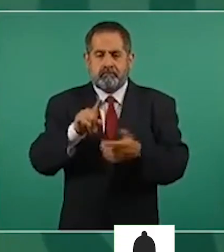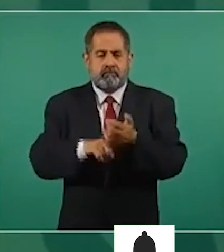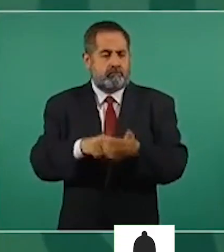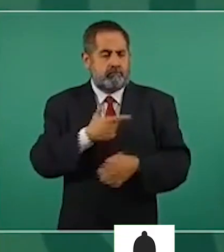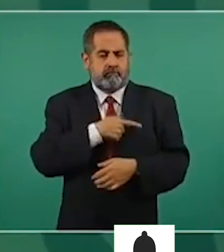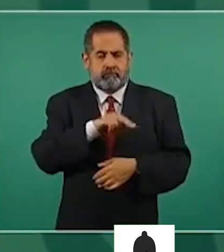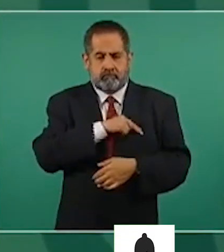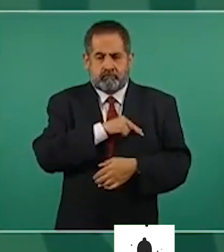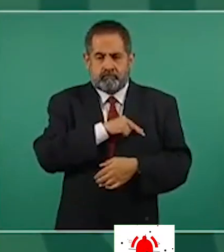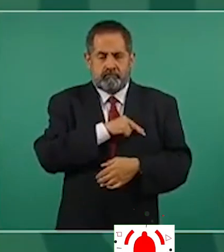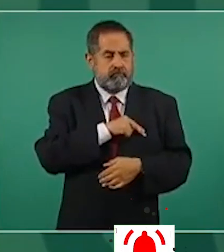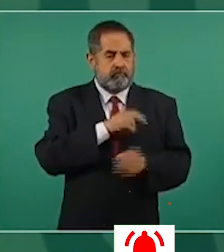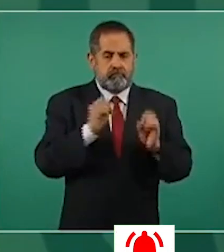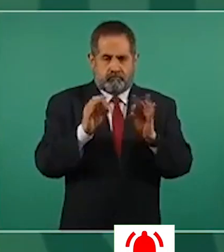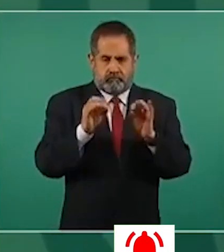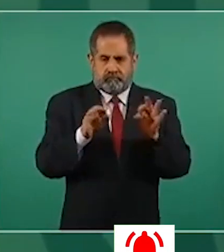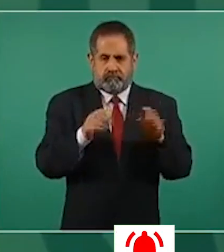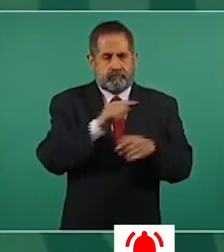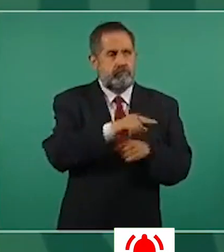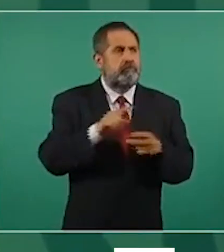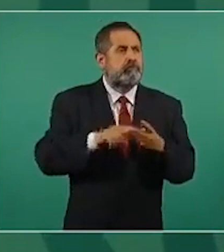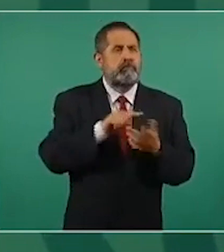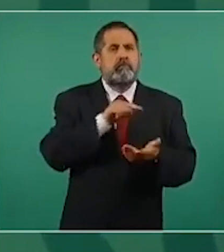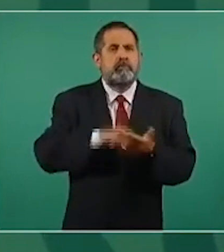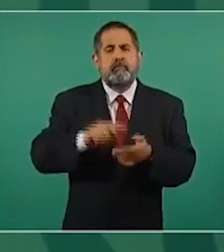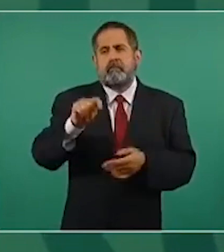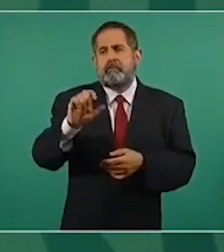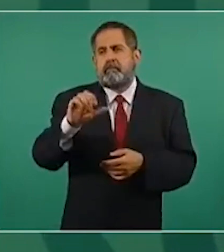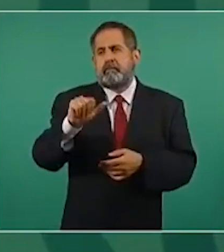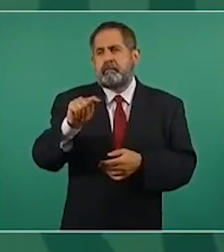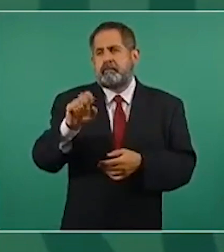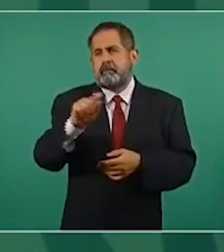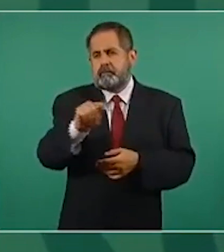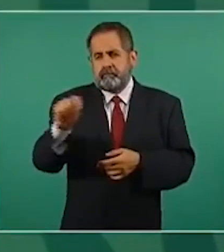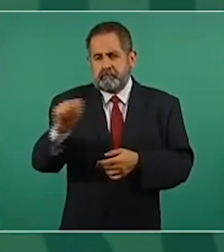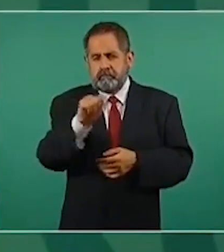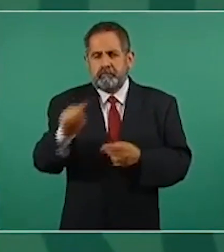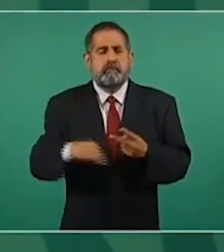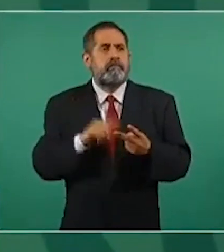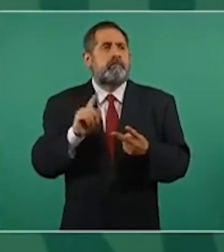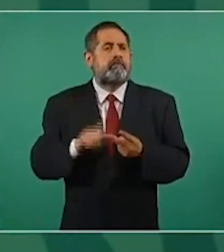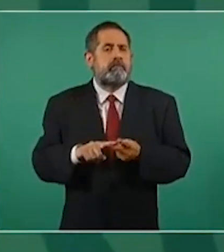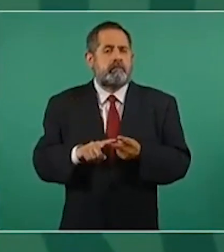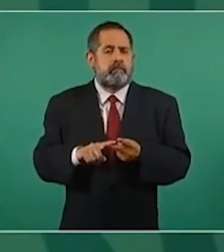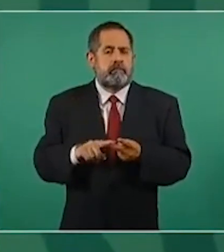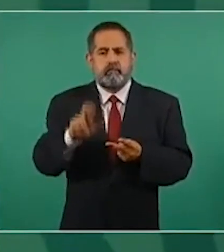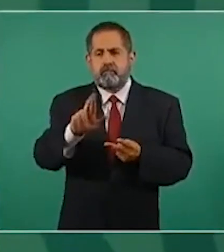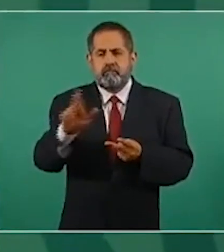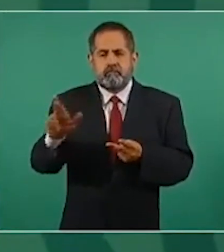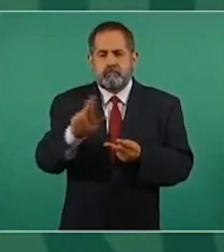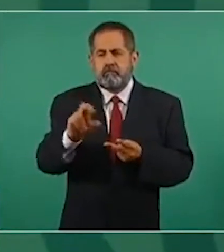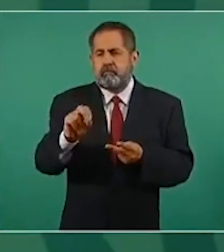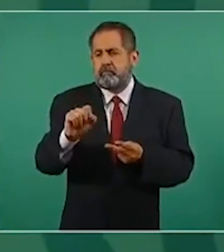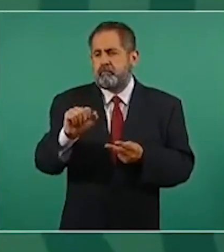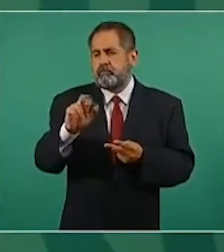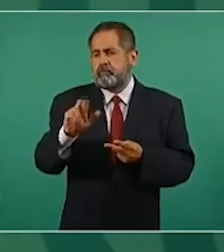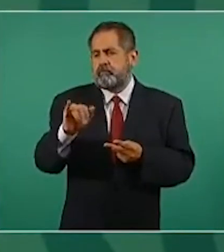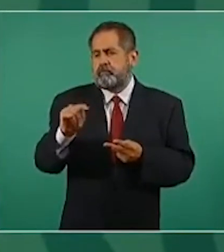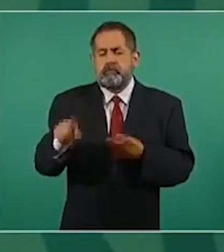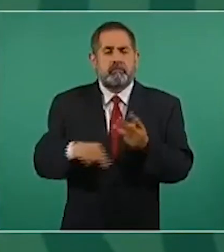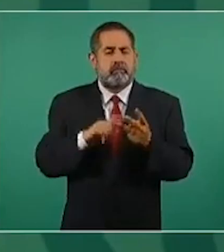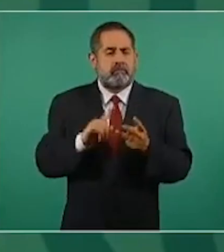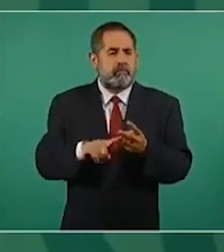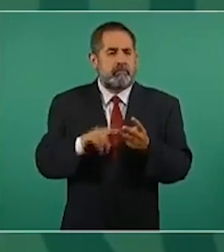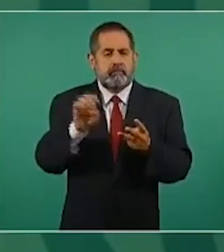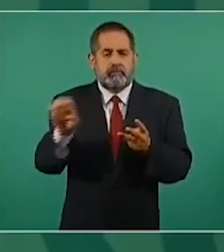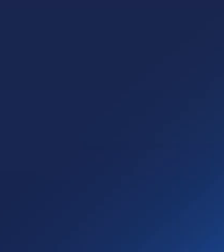una en Tecate, otra en Rosarito y